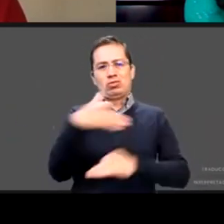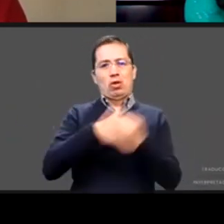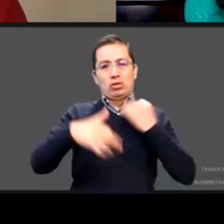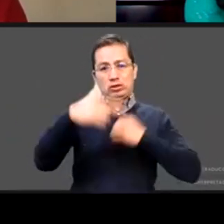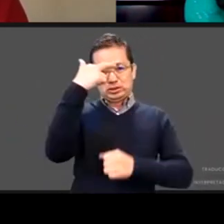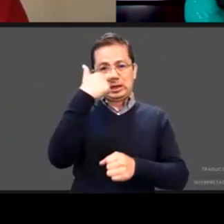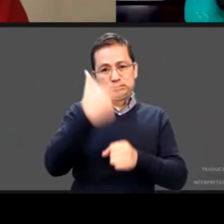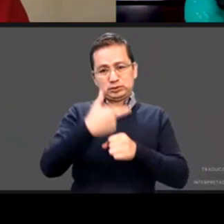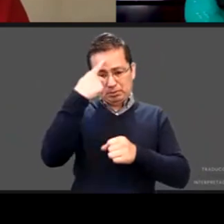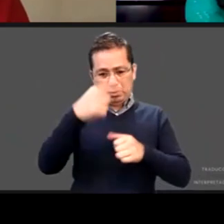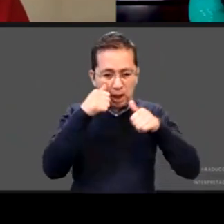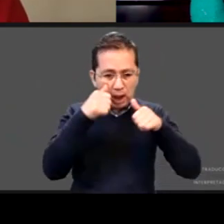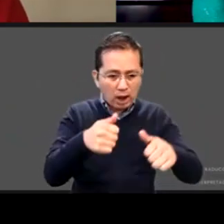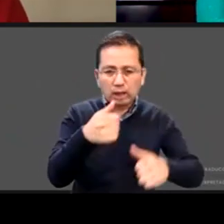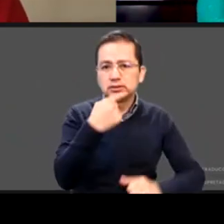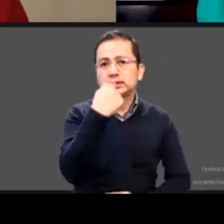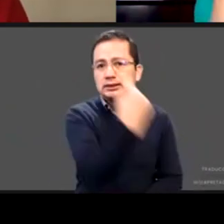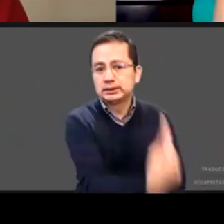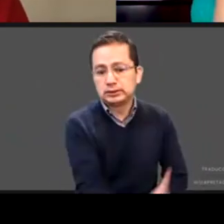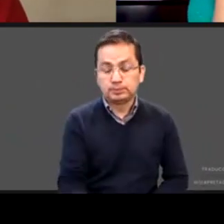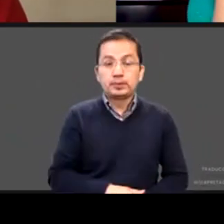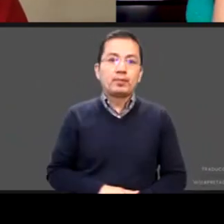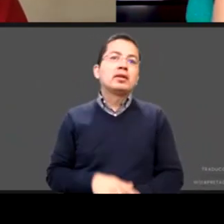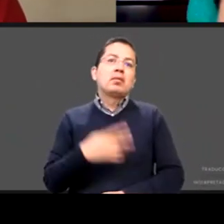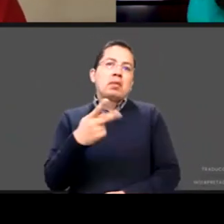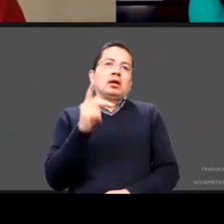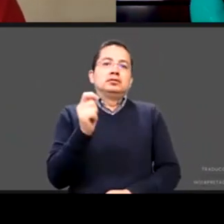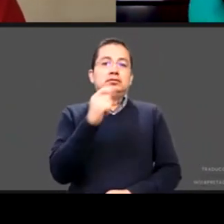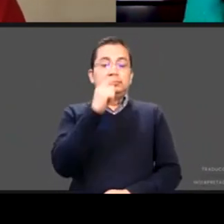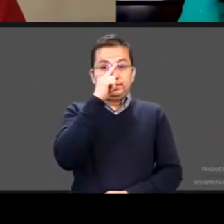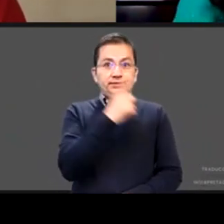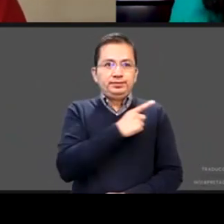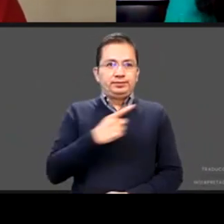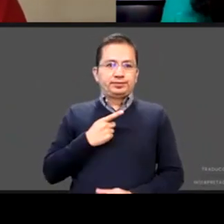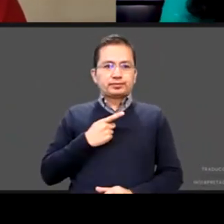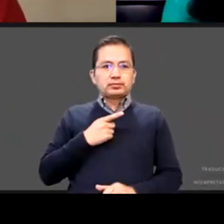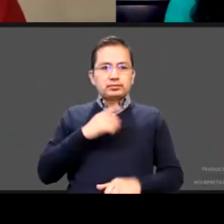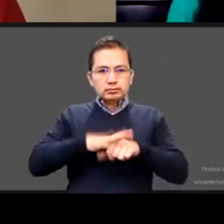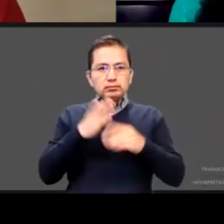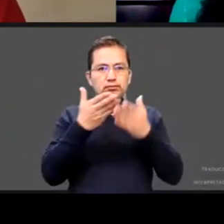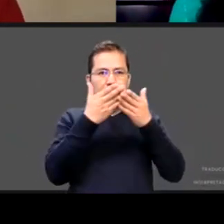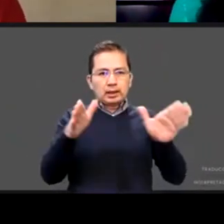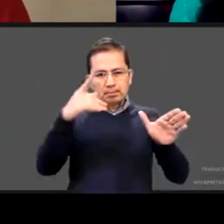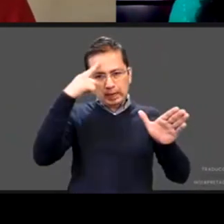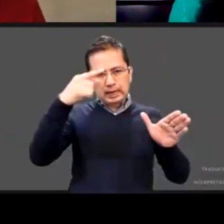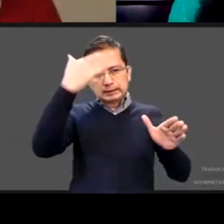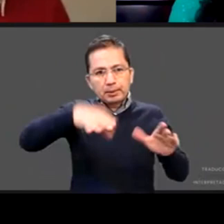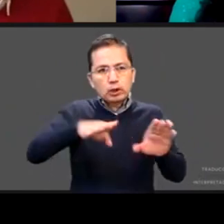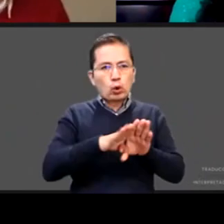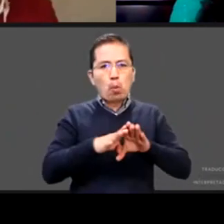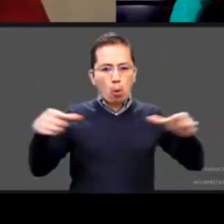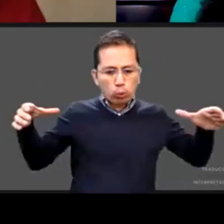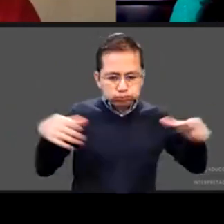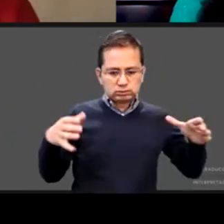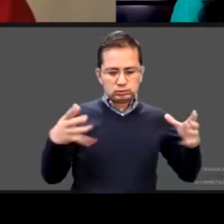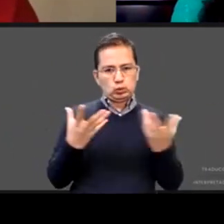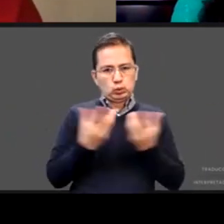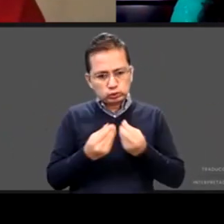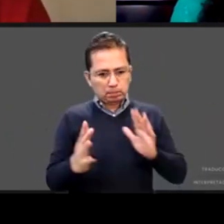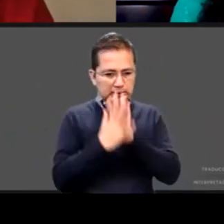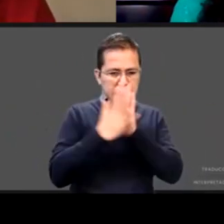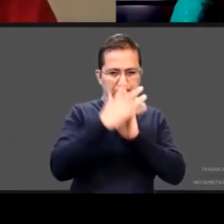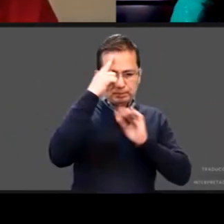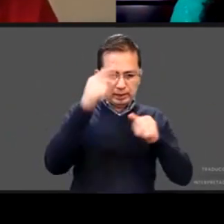de cómo le entran ¿no? en esa en esa formación esto la Secretaría de Educación ha hecho